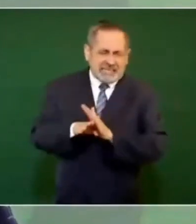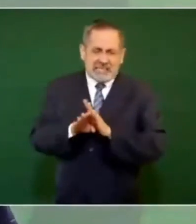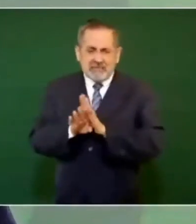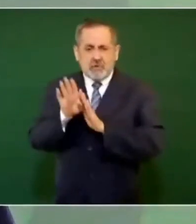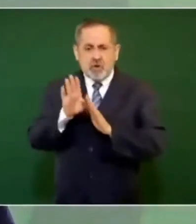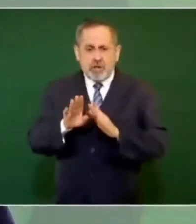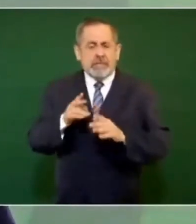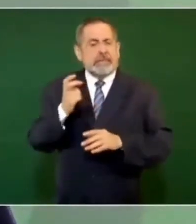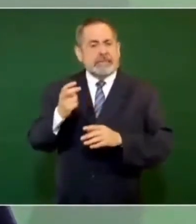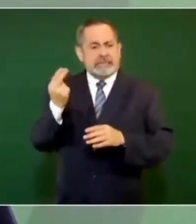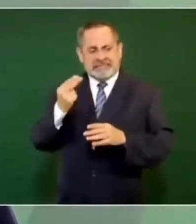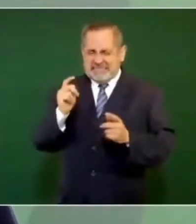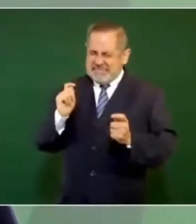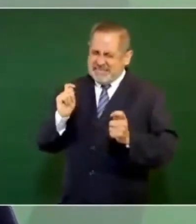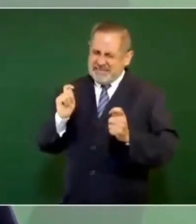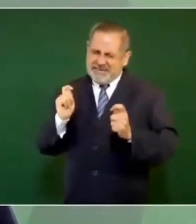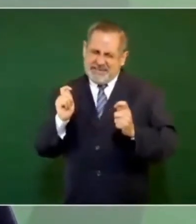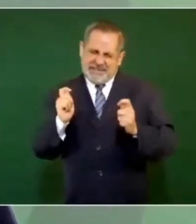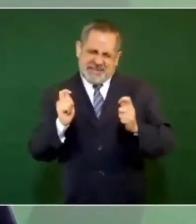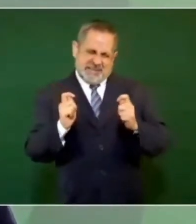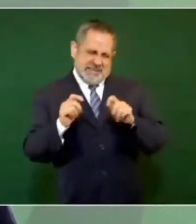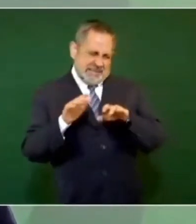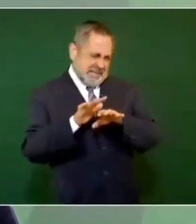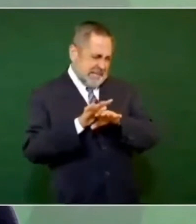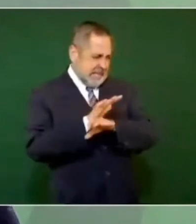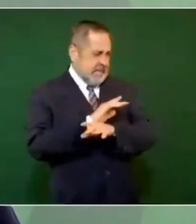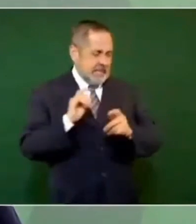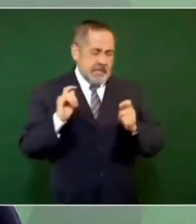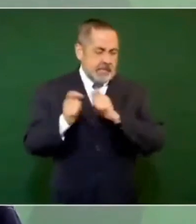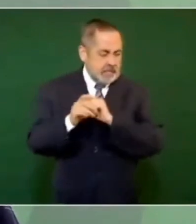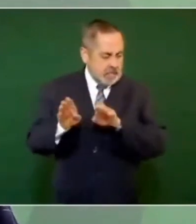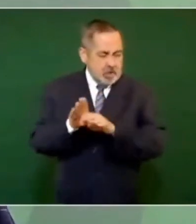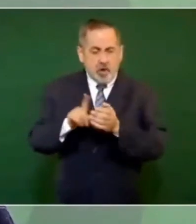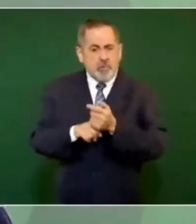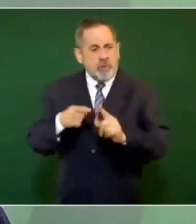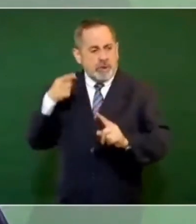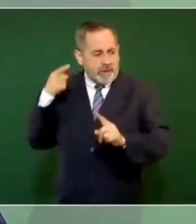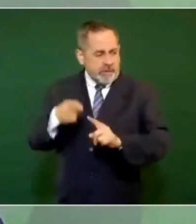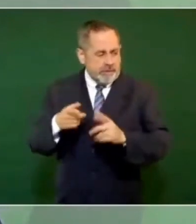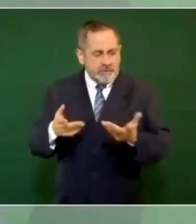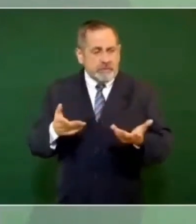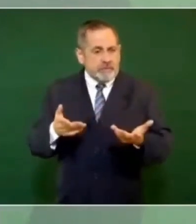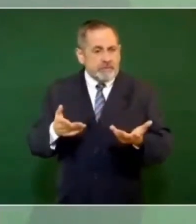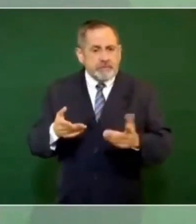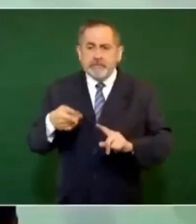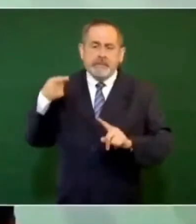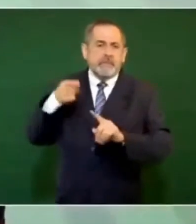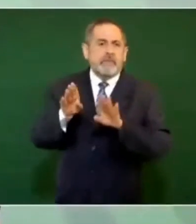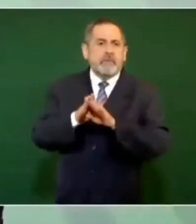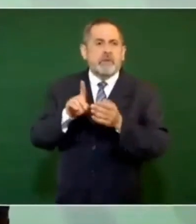una transformación, y cuál es la esencia de esa transformación,